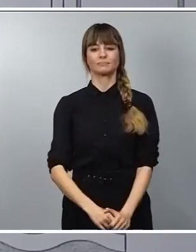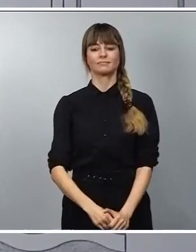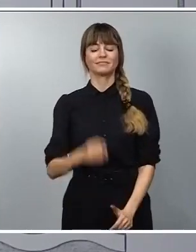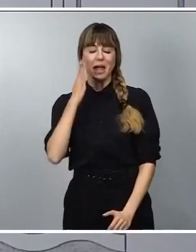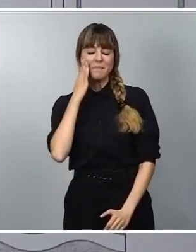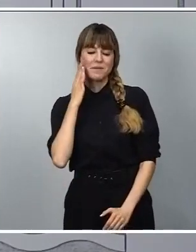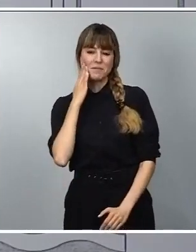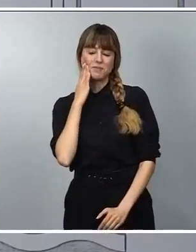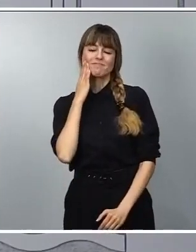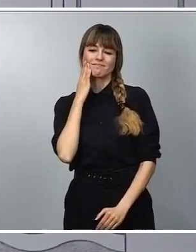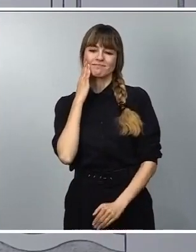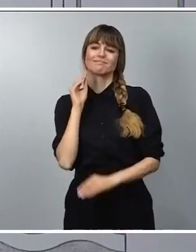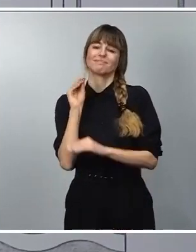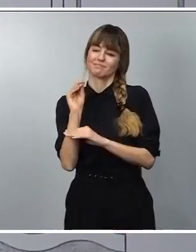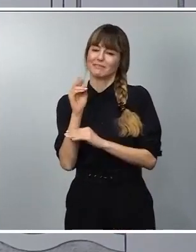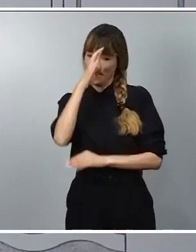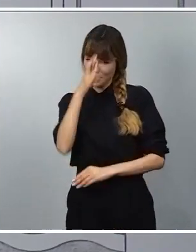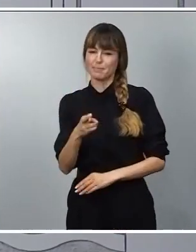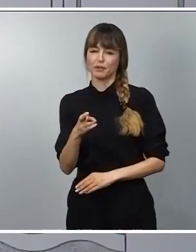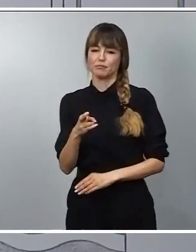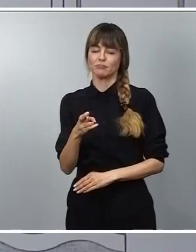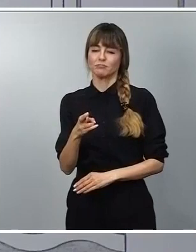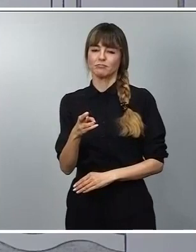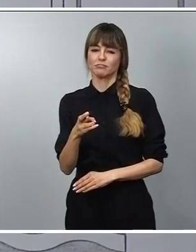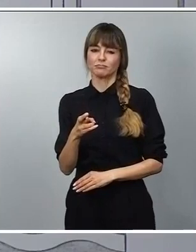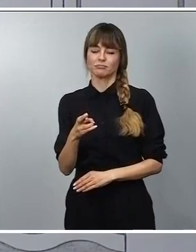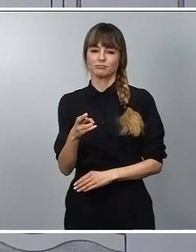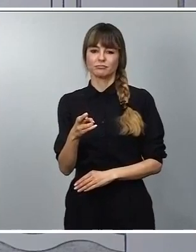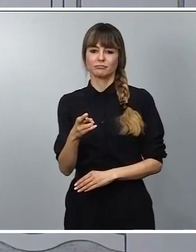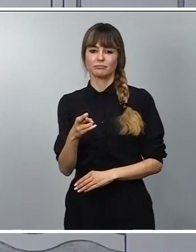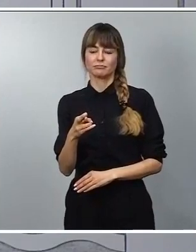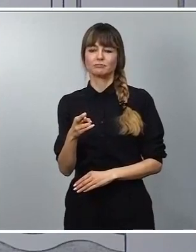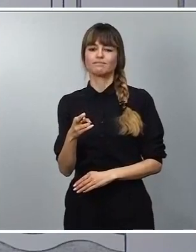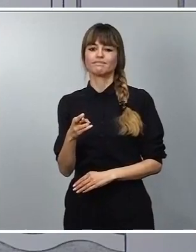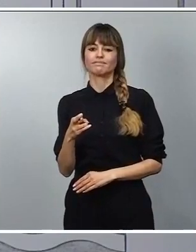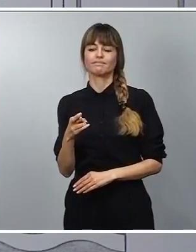el cariño y el respeto que sentimos por la figura de su Alteza Real, la princesa de Asturias. Gracias.